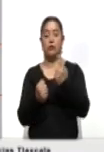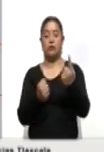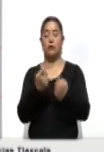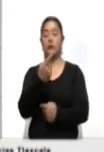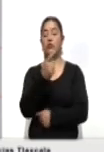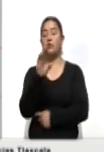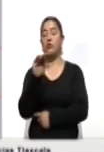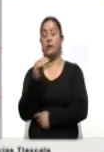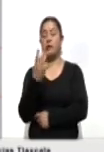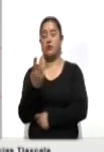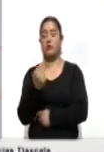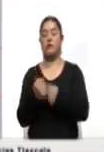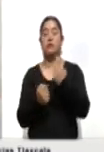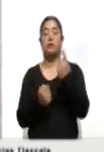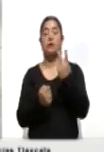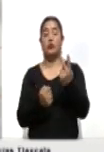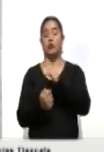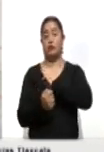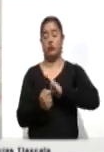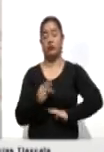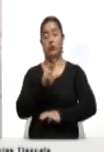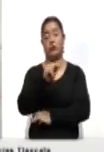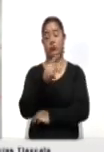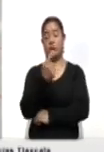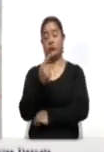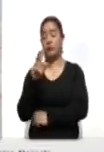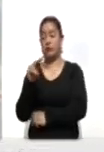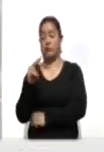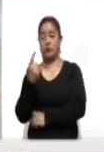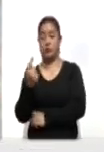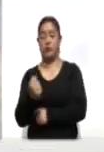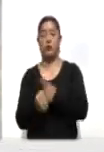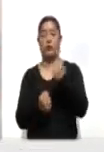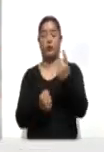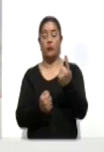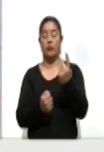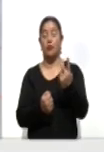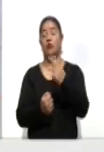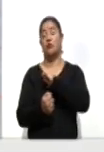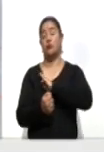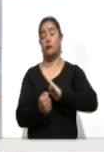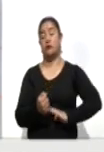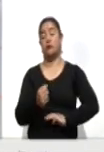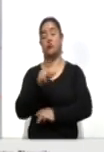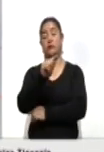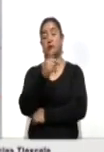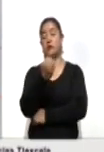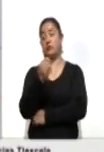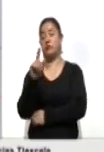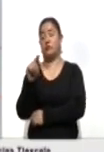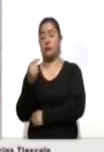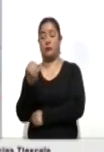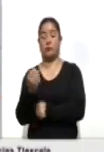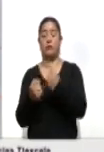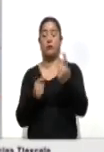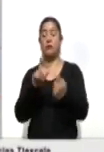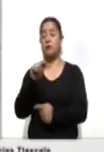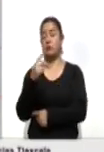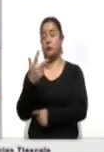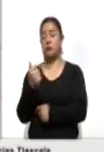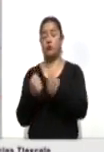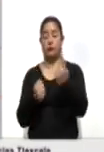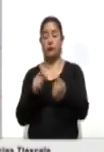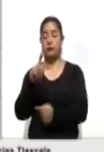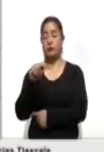93, Ixtenco y Acuamanala 81, Tequesquitla y Coajomulco 79, Nopalucan 78, Huatzinco 76,